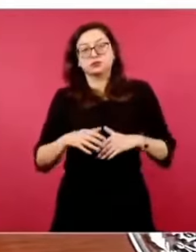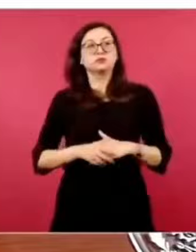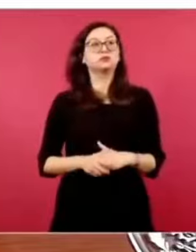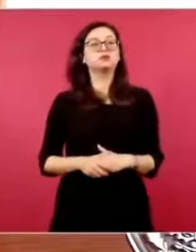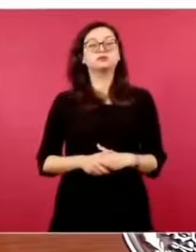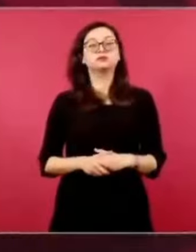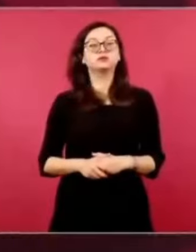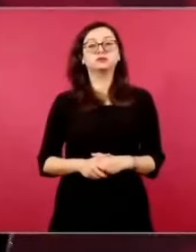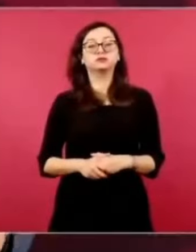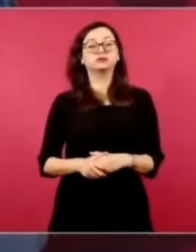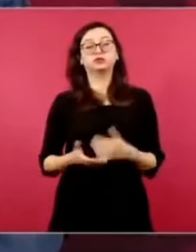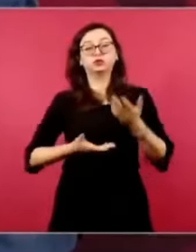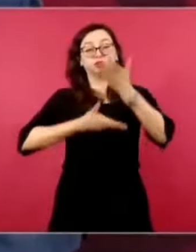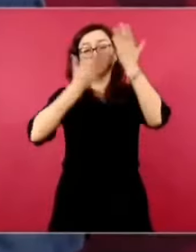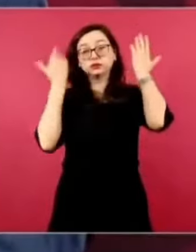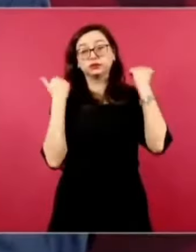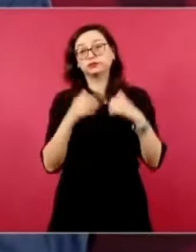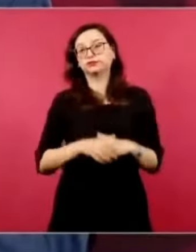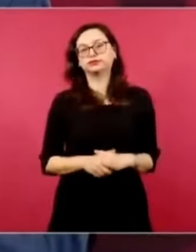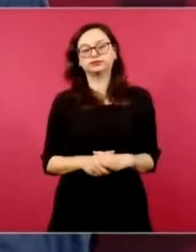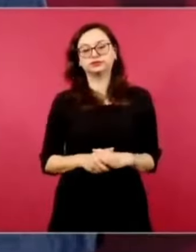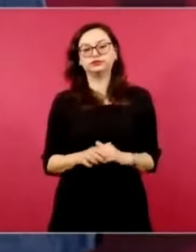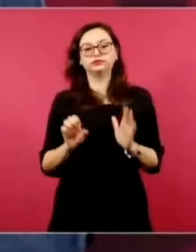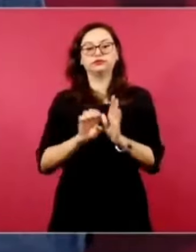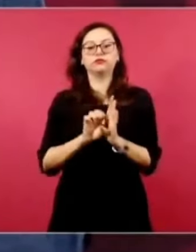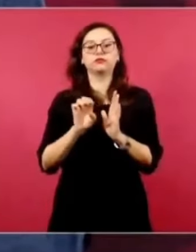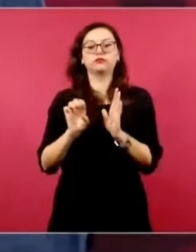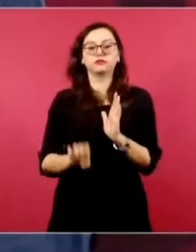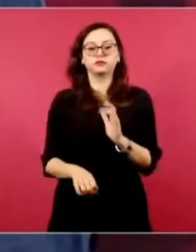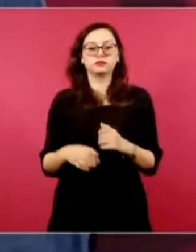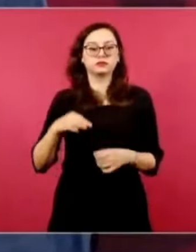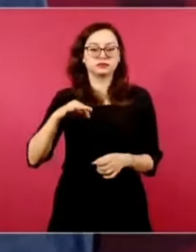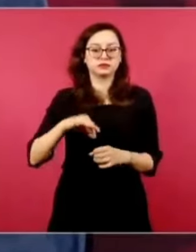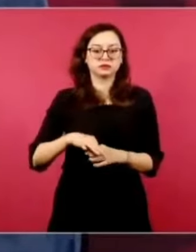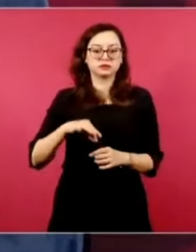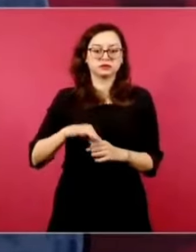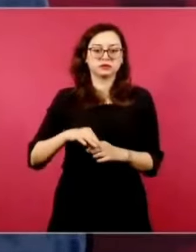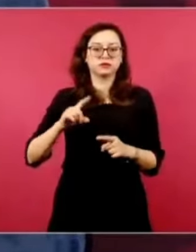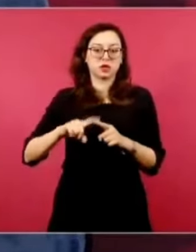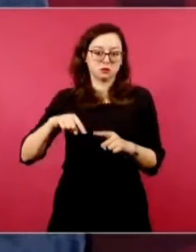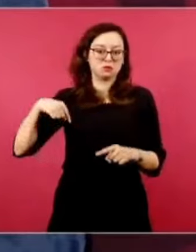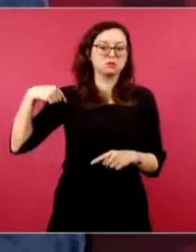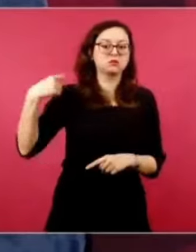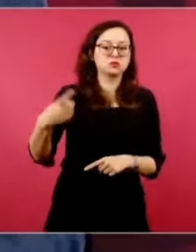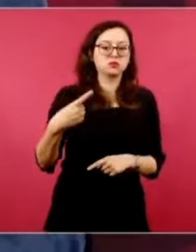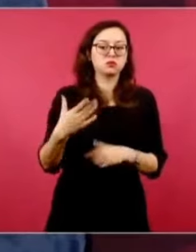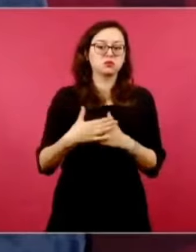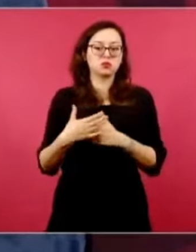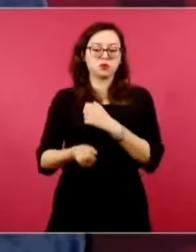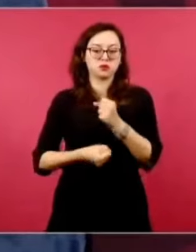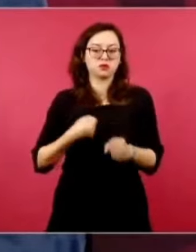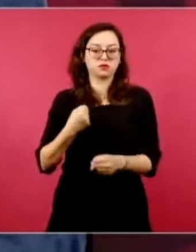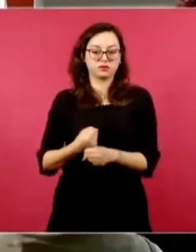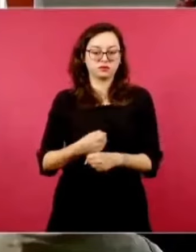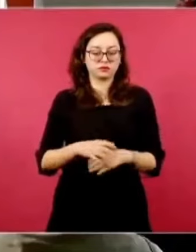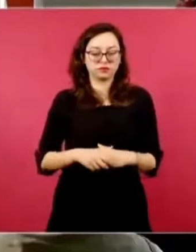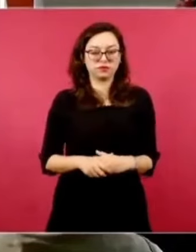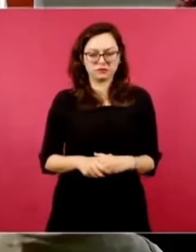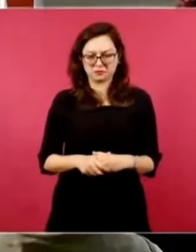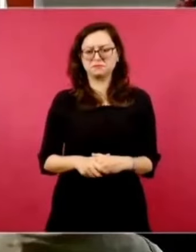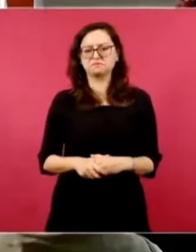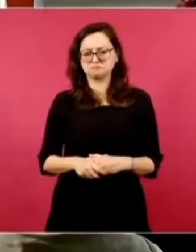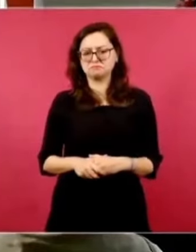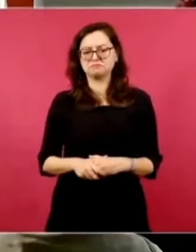en el primer trimestre. ¿Para la elección de los próximos? Sí,